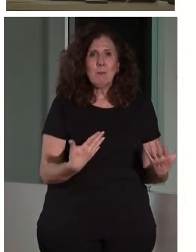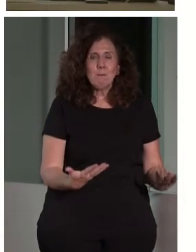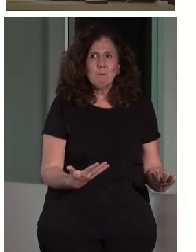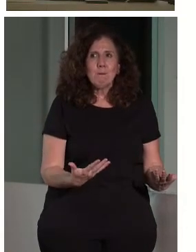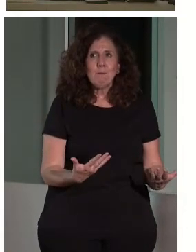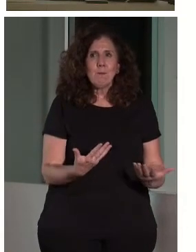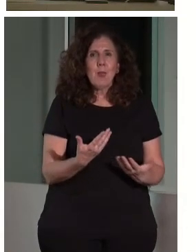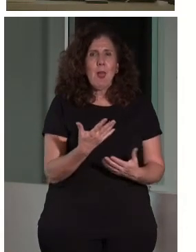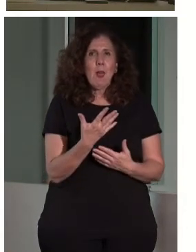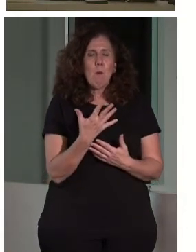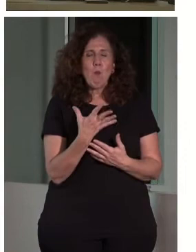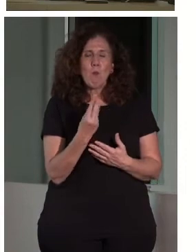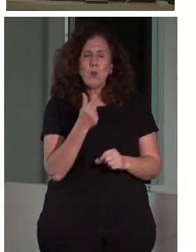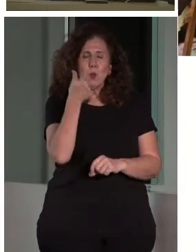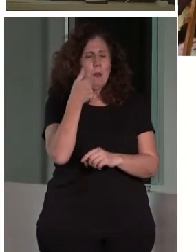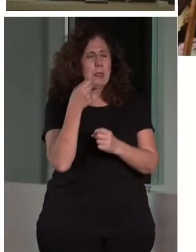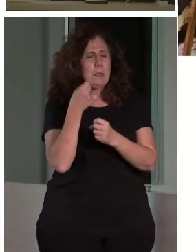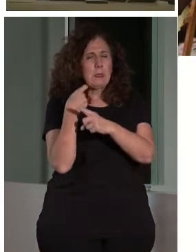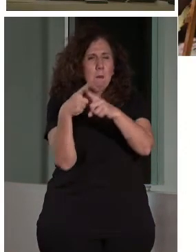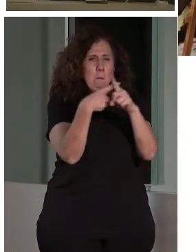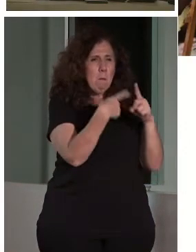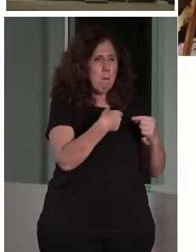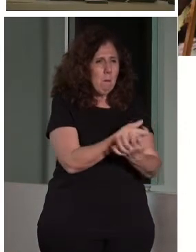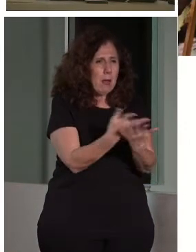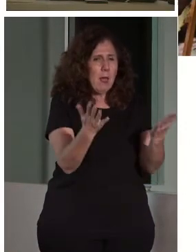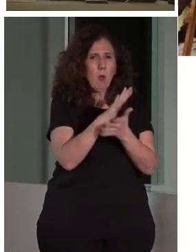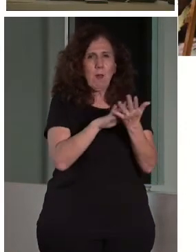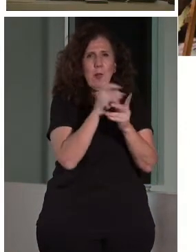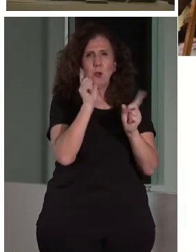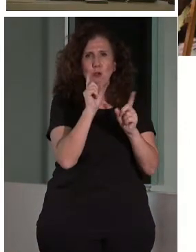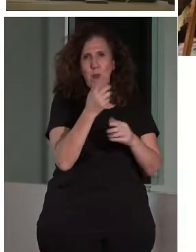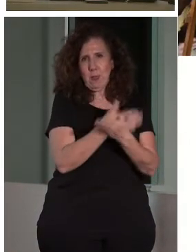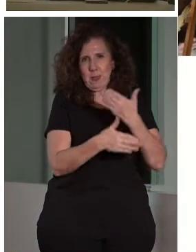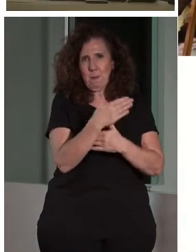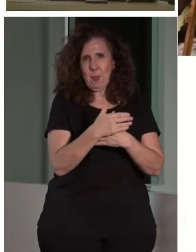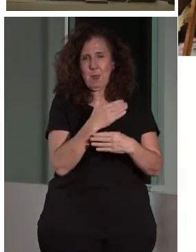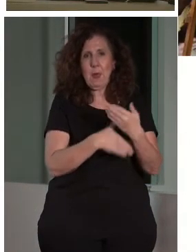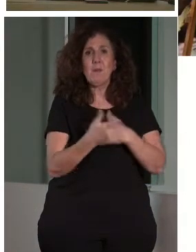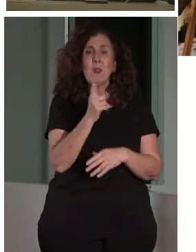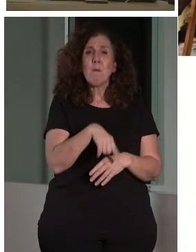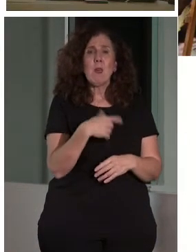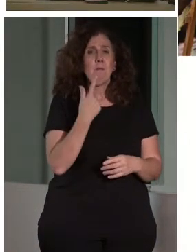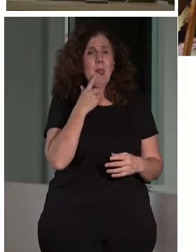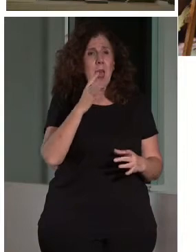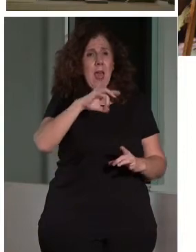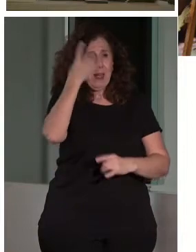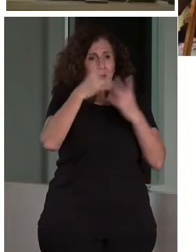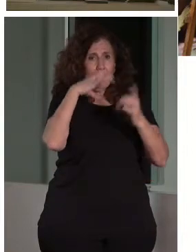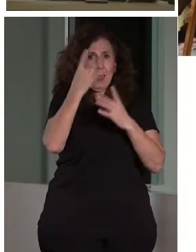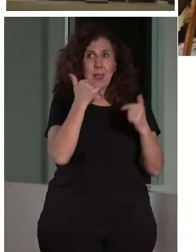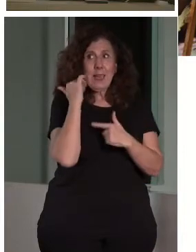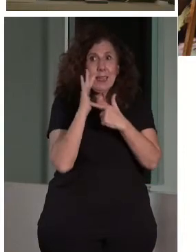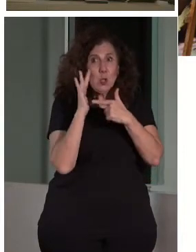Entonces, ya digo que es mucho más variado esto que la simple cuestión de la discapacidad. Los eventos, la acción cultural. Esto es un evento de recreación